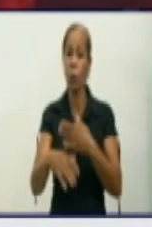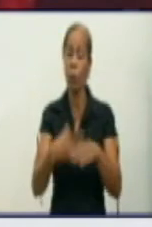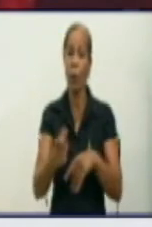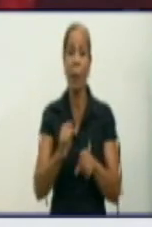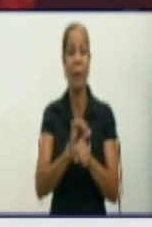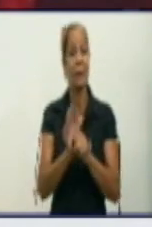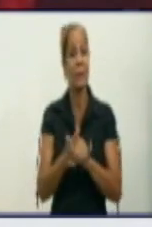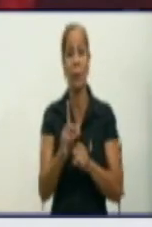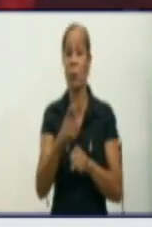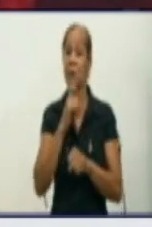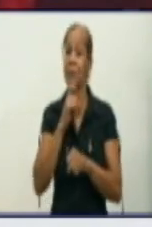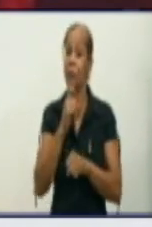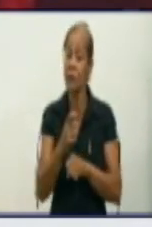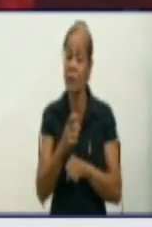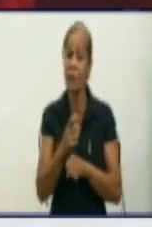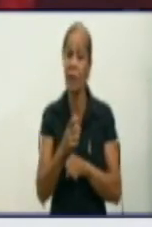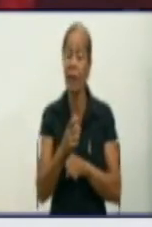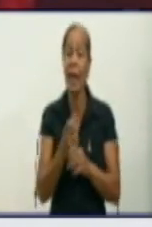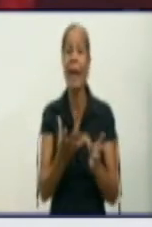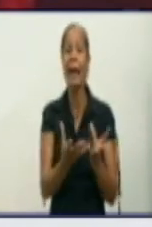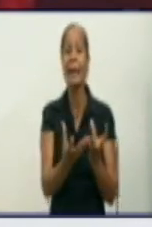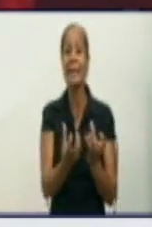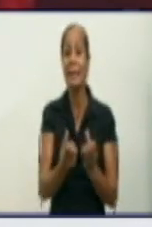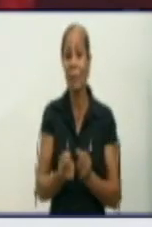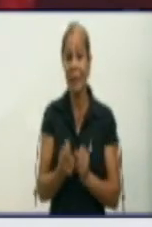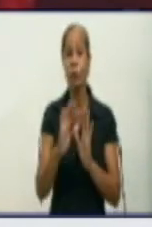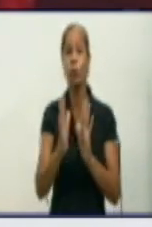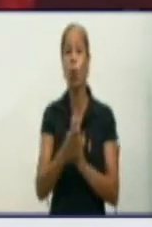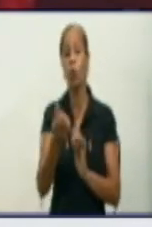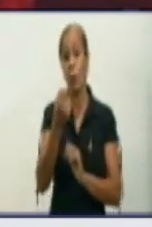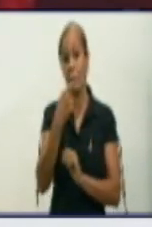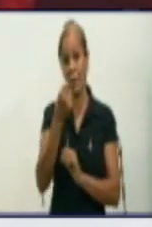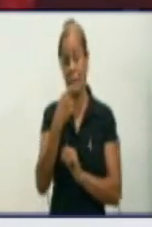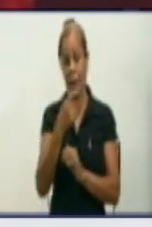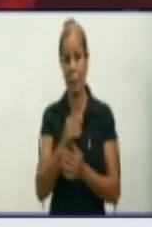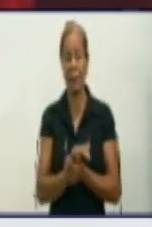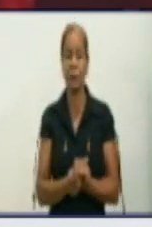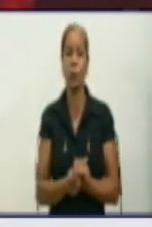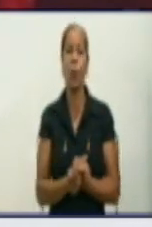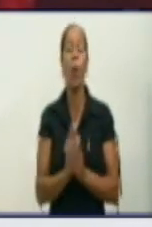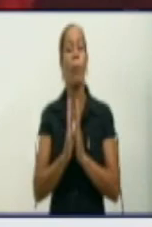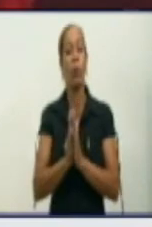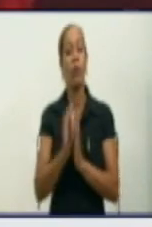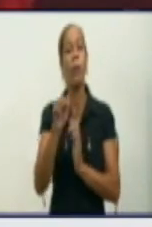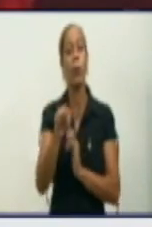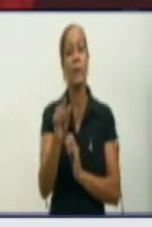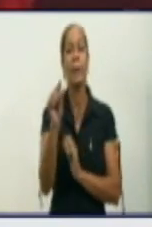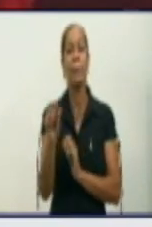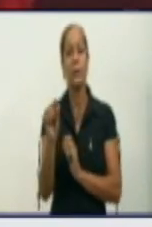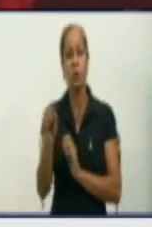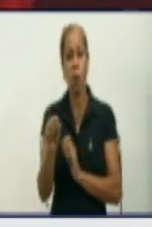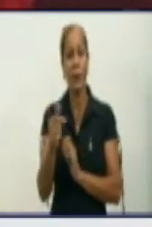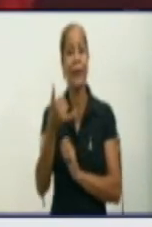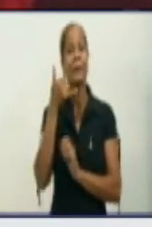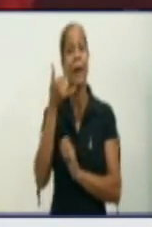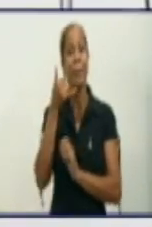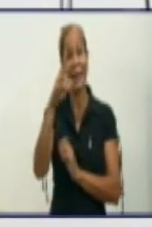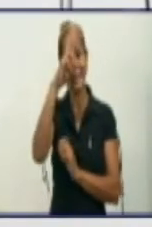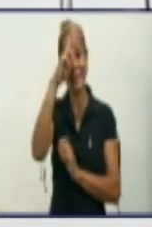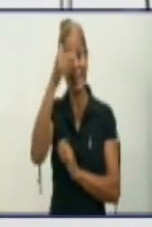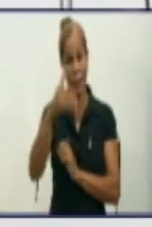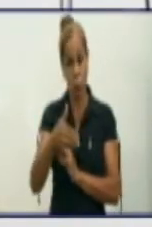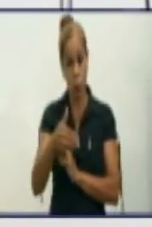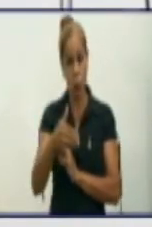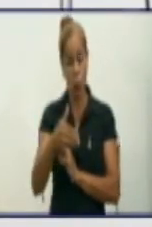utilizar todas las vías posibles para hacerle llegar su medicamento hasta acá, a la provincia de Granma. ¿A qué teléfono pudiera